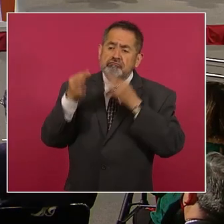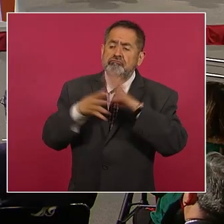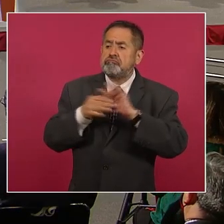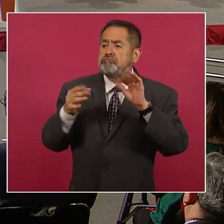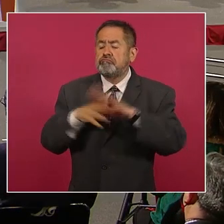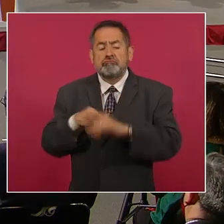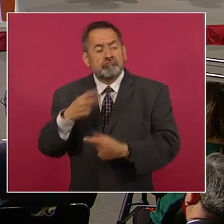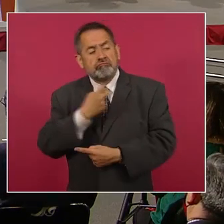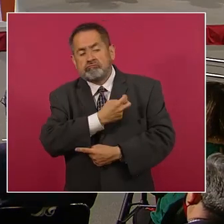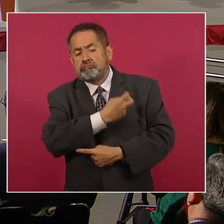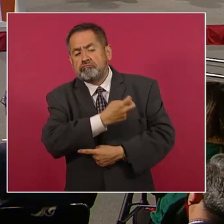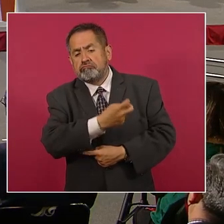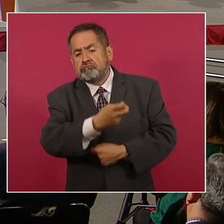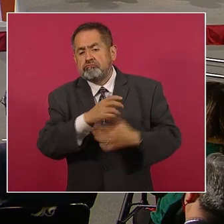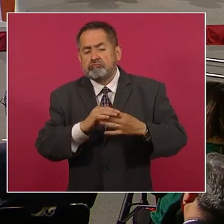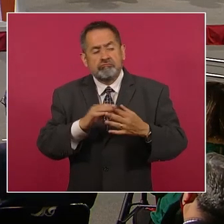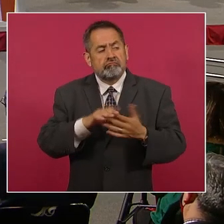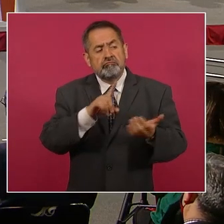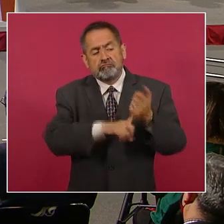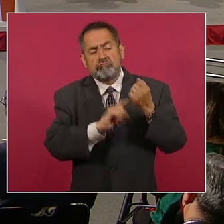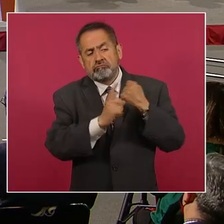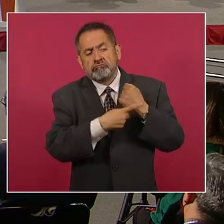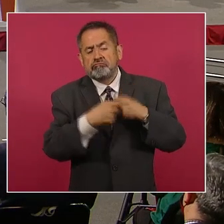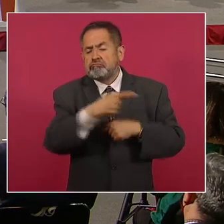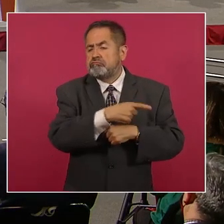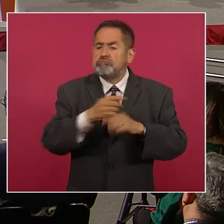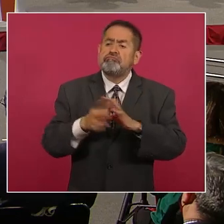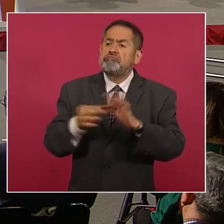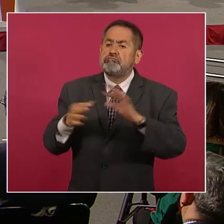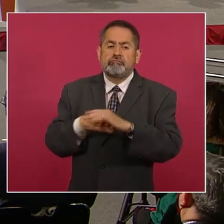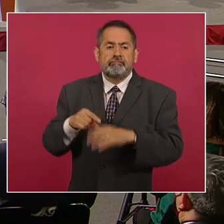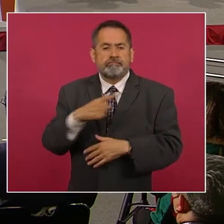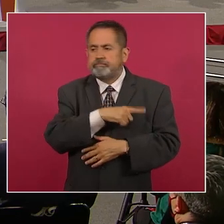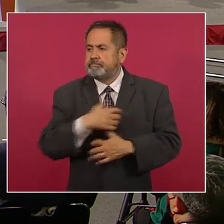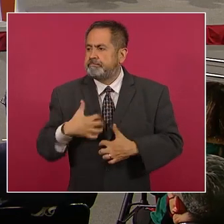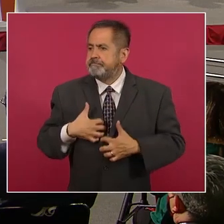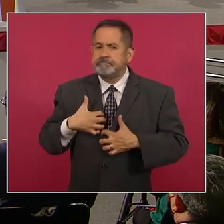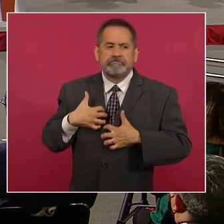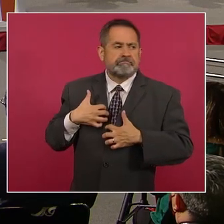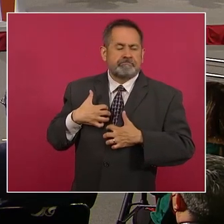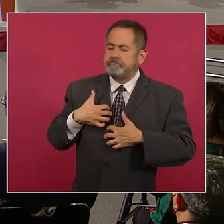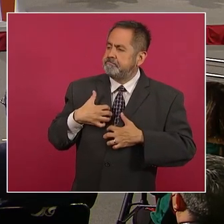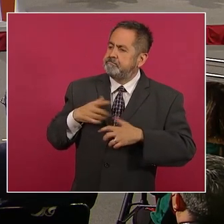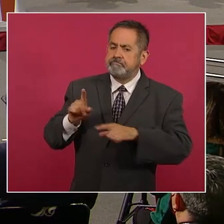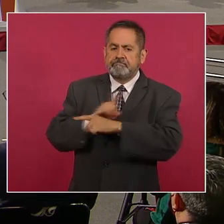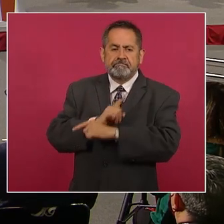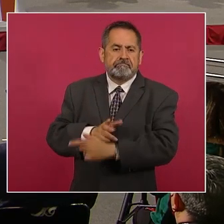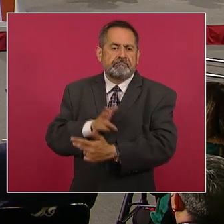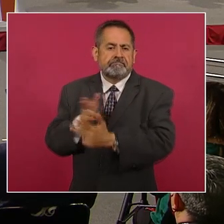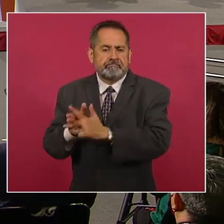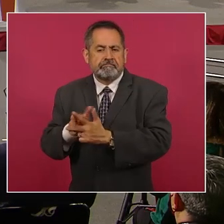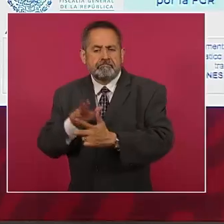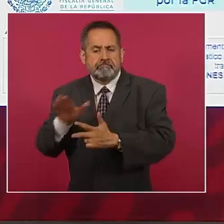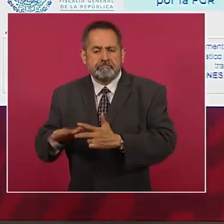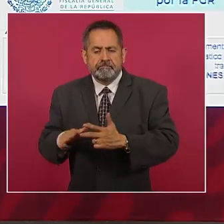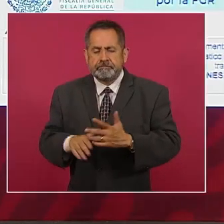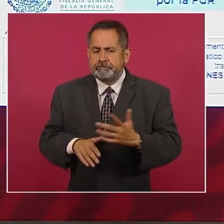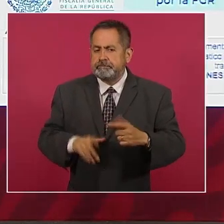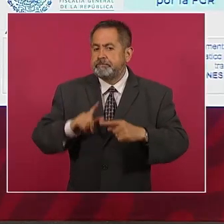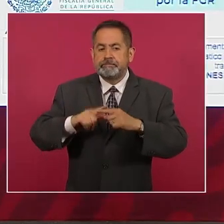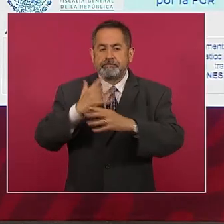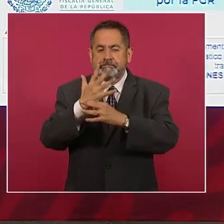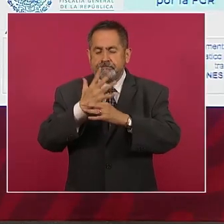agraviaron al grupo que está atrás de los autores materiales. Se tiene identificado ya un posible autor